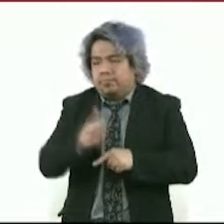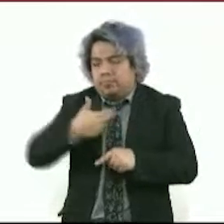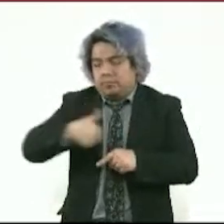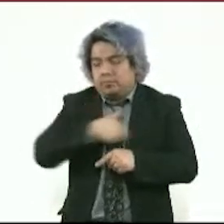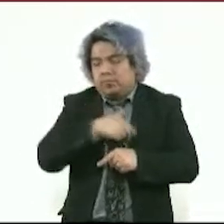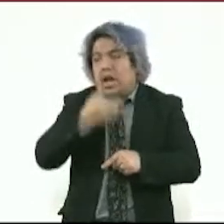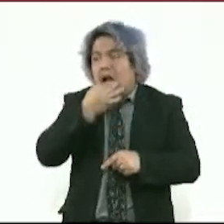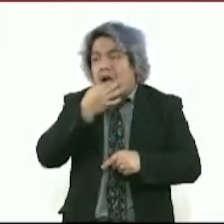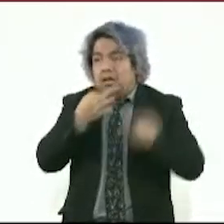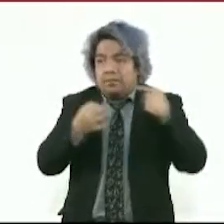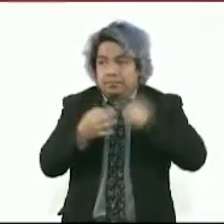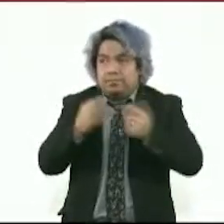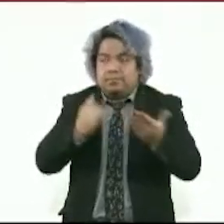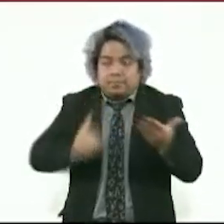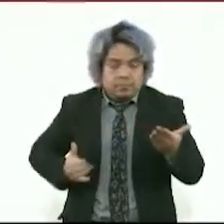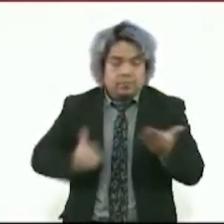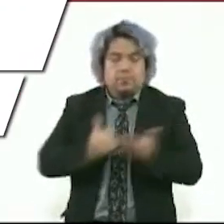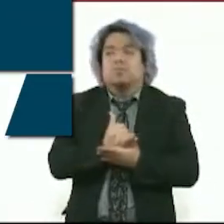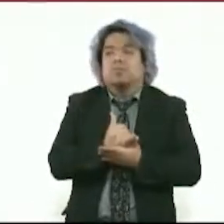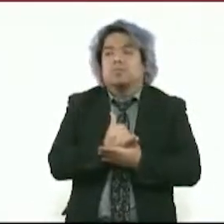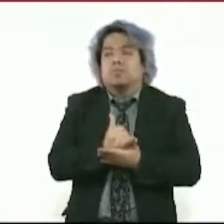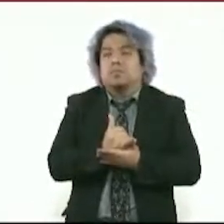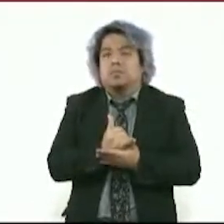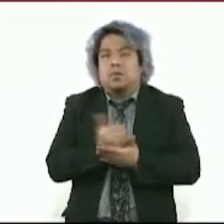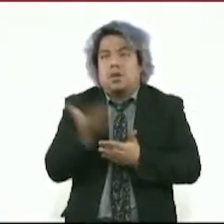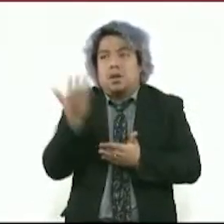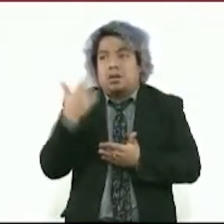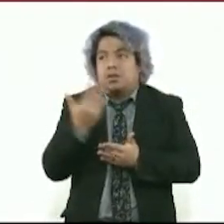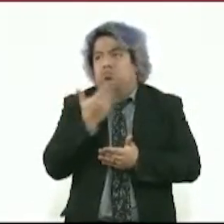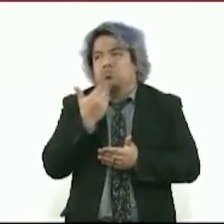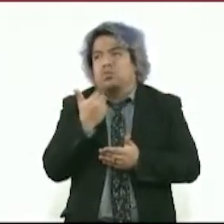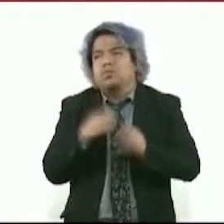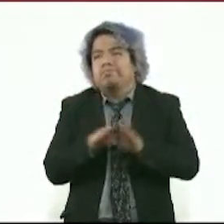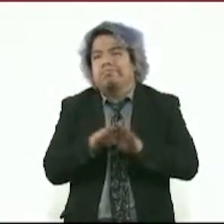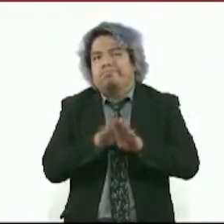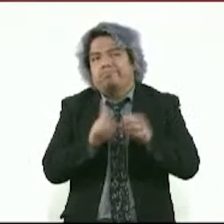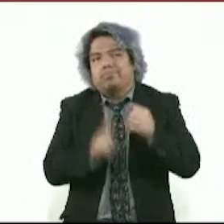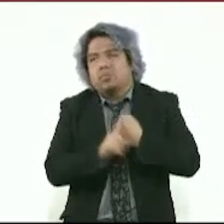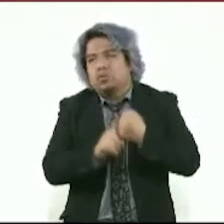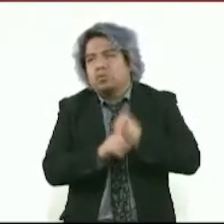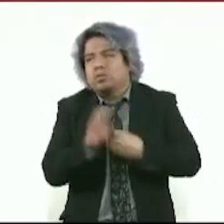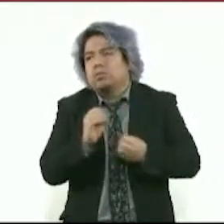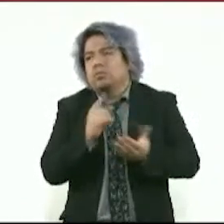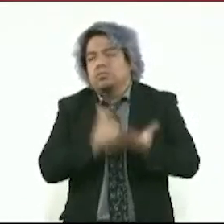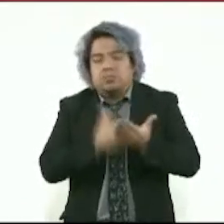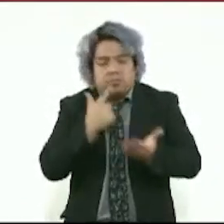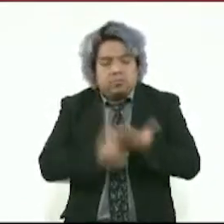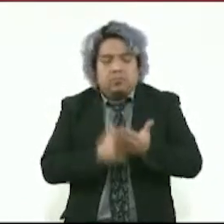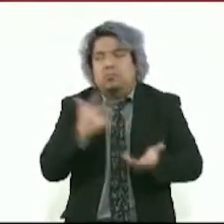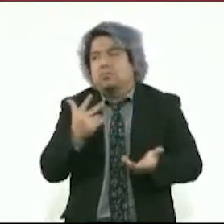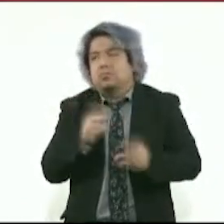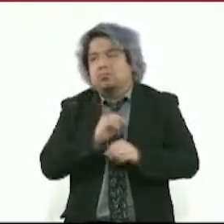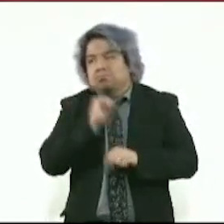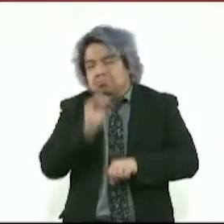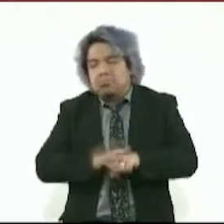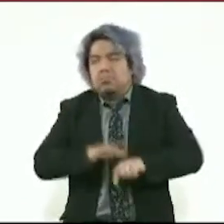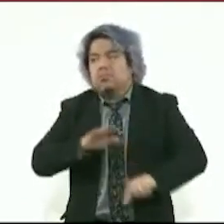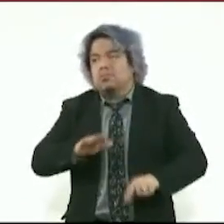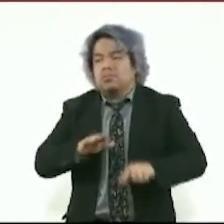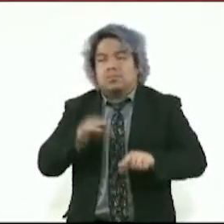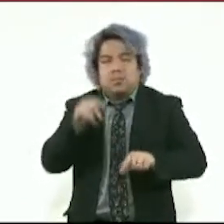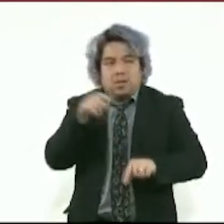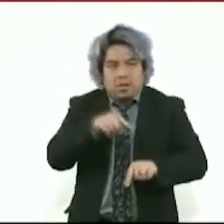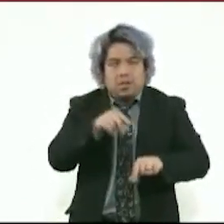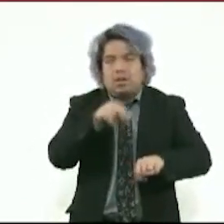decisión que no tenía efectos secundarios. Y todo es con base en un grupo interdisciplinario de